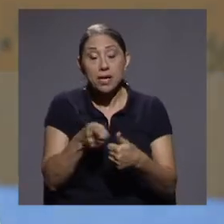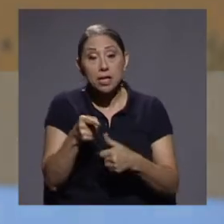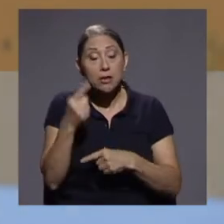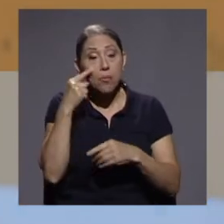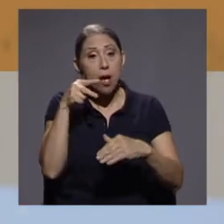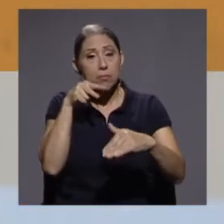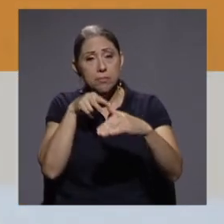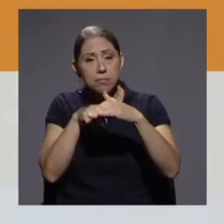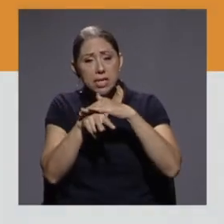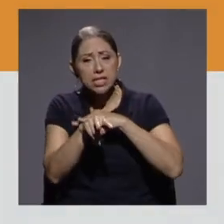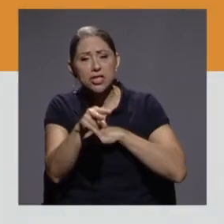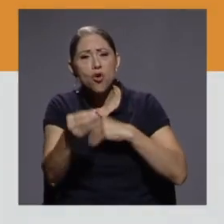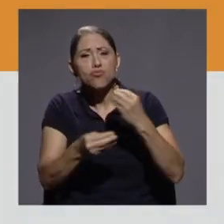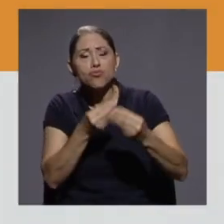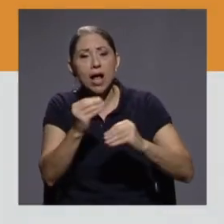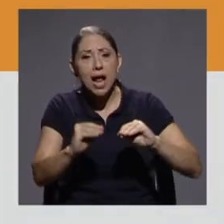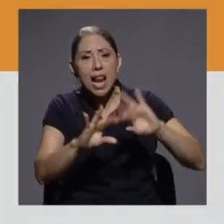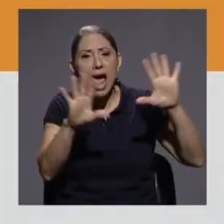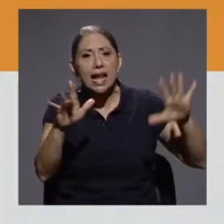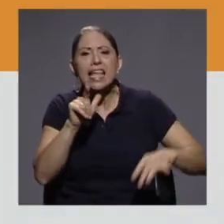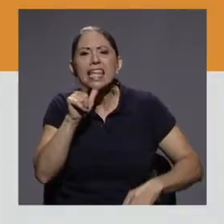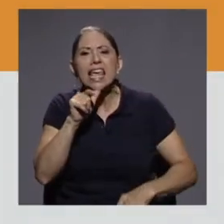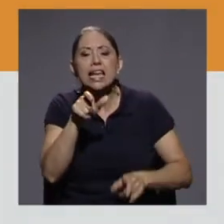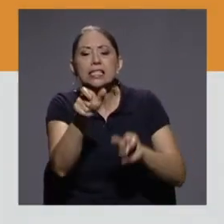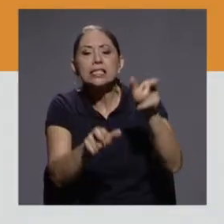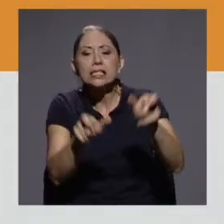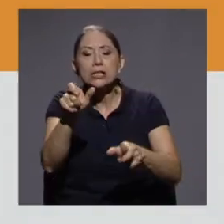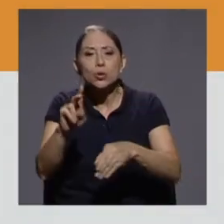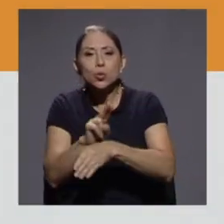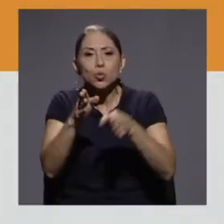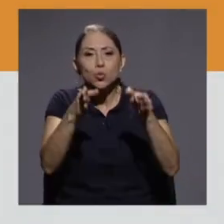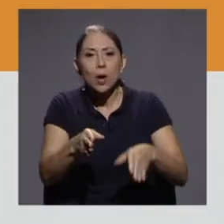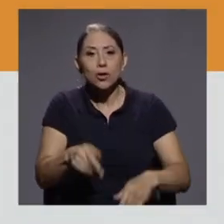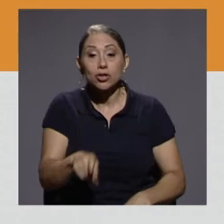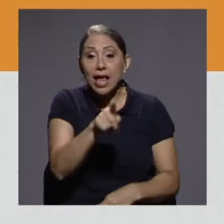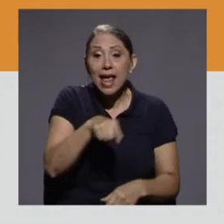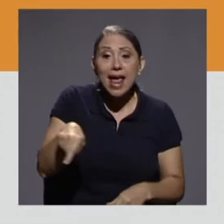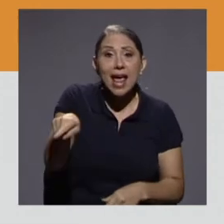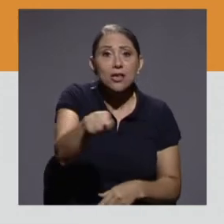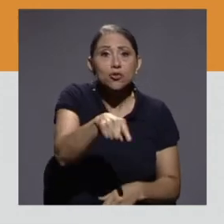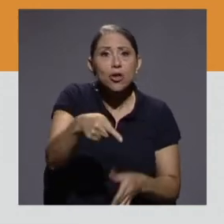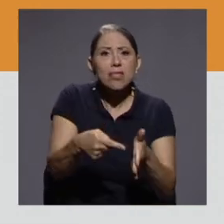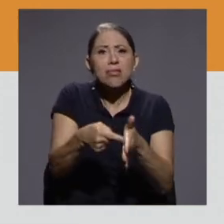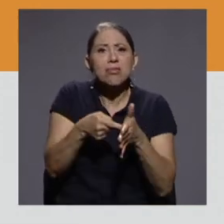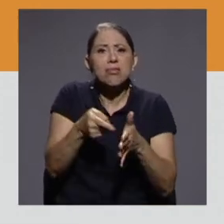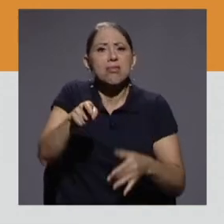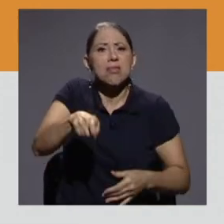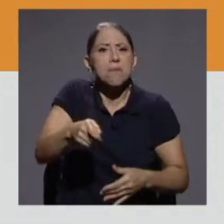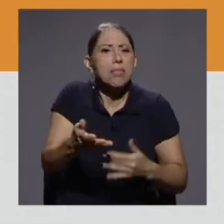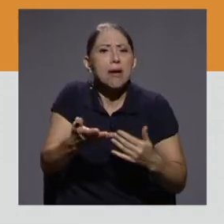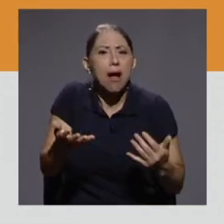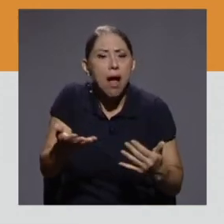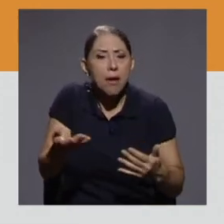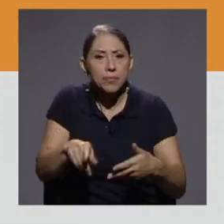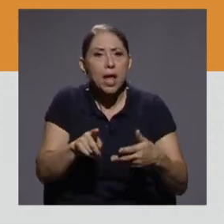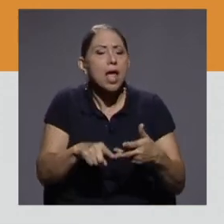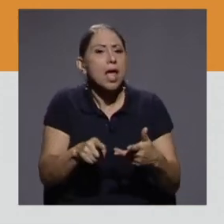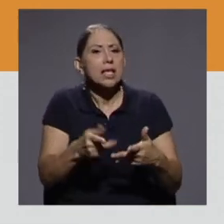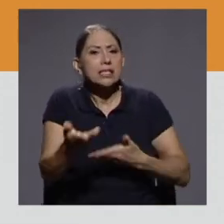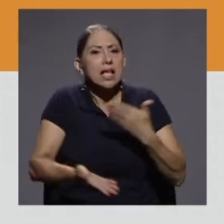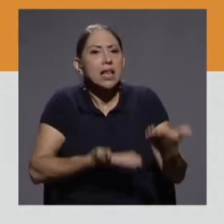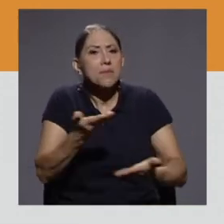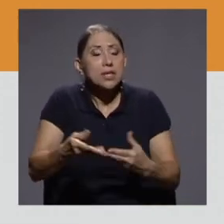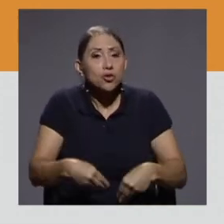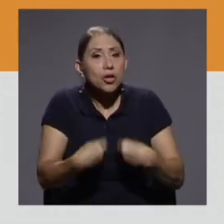visión clara de quiénes son nuestros usuarios, cuáles son los bienes que están demandando estos usuarios y cómo deberíamos de estar brindando los